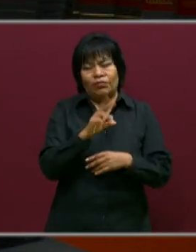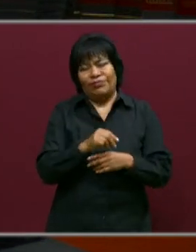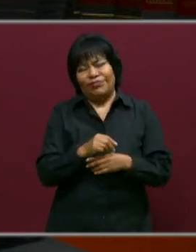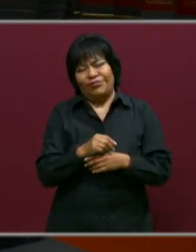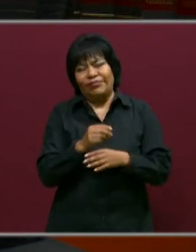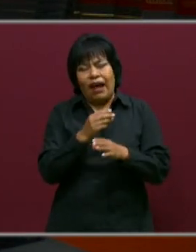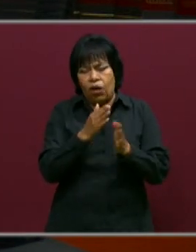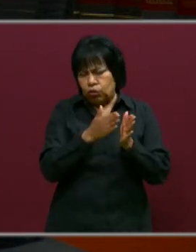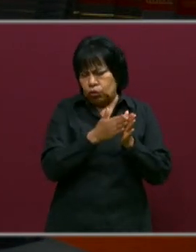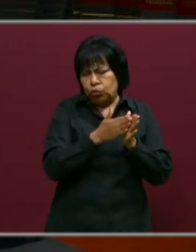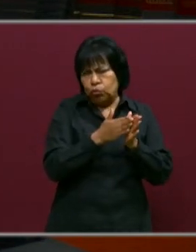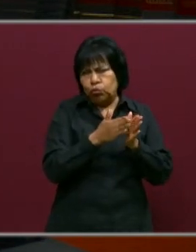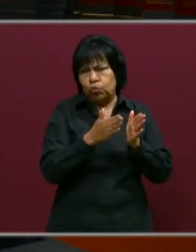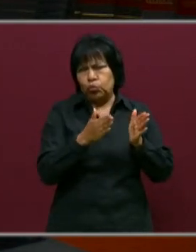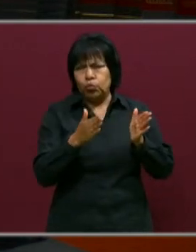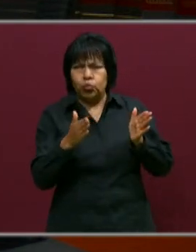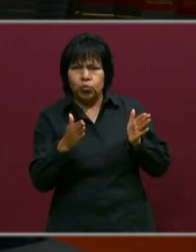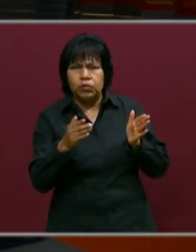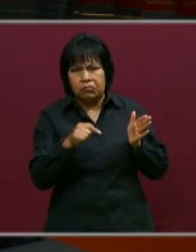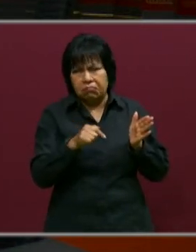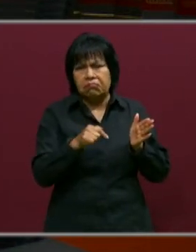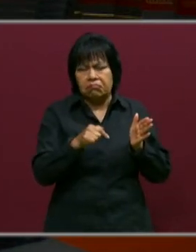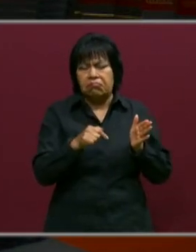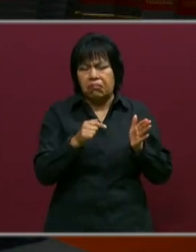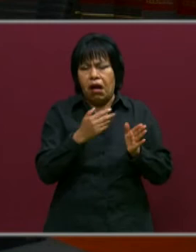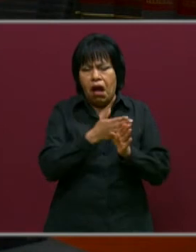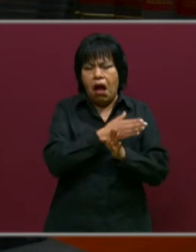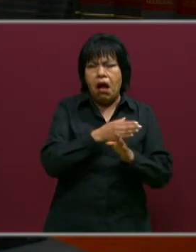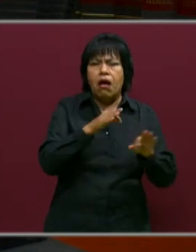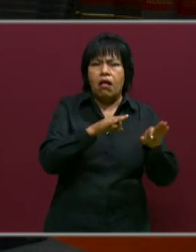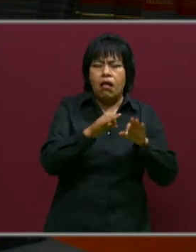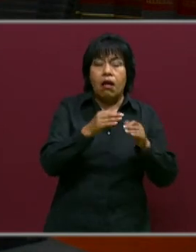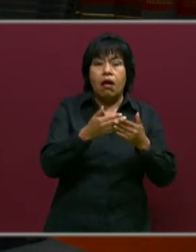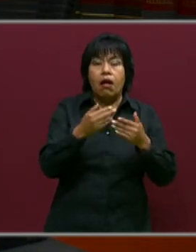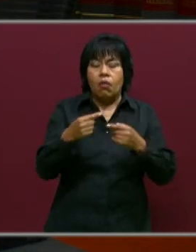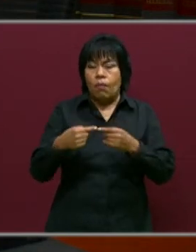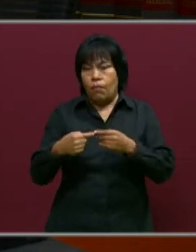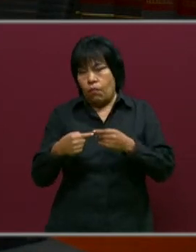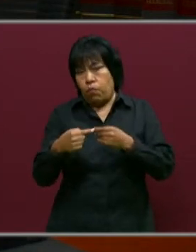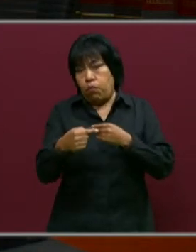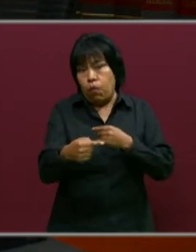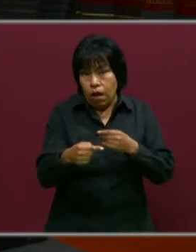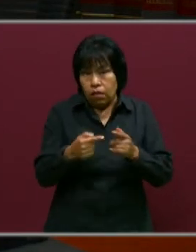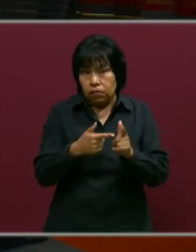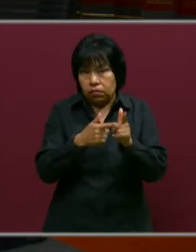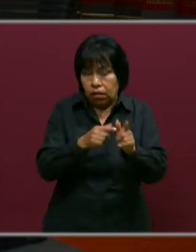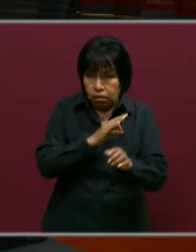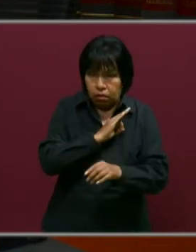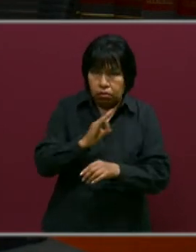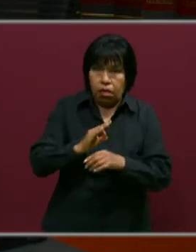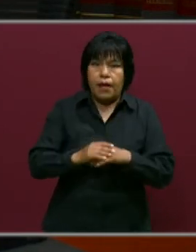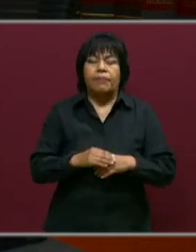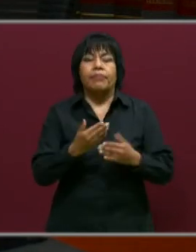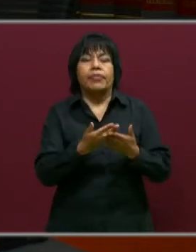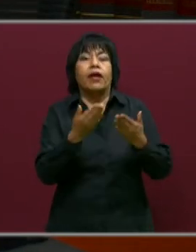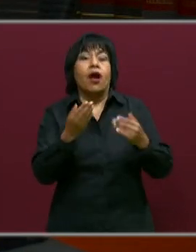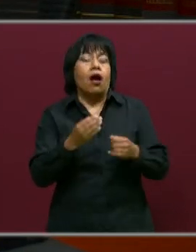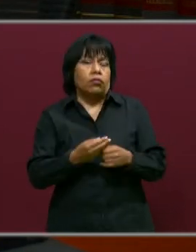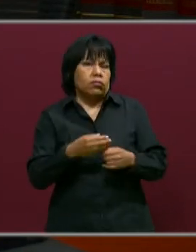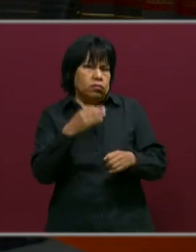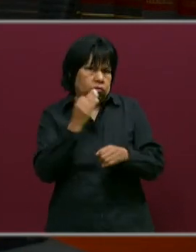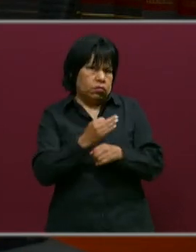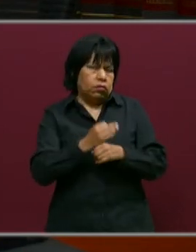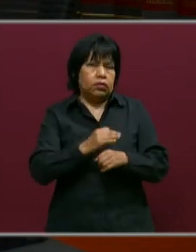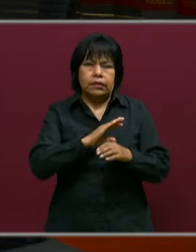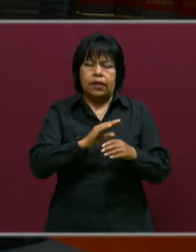viene ya de un ratito para acá, trabajando con las emociones. Sin embargo, creo que ahorita, al cierre del